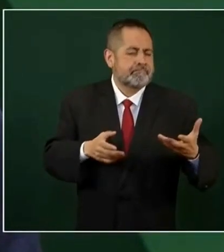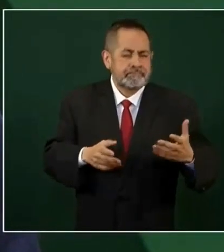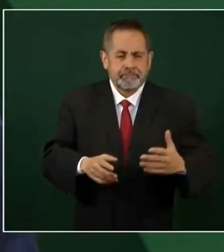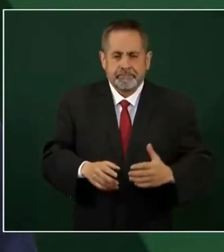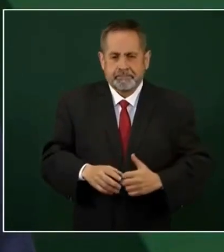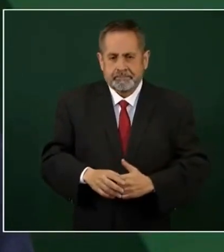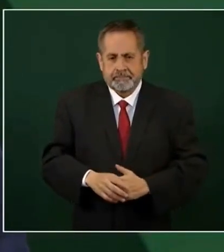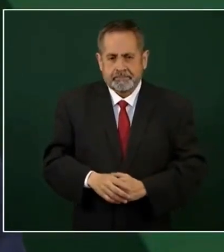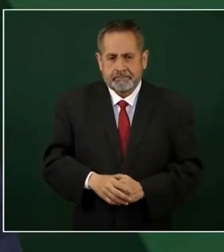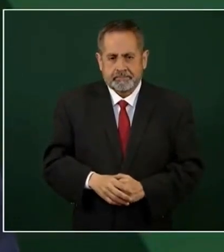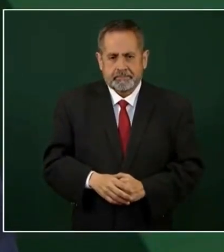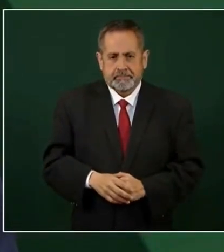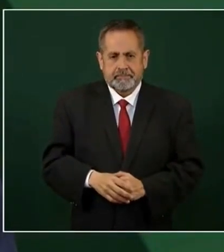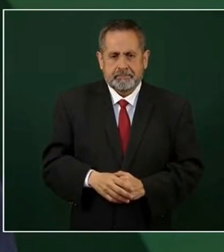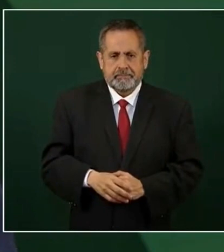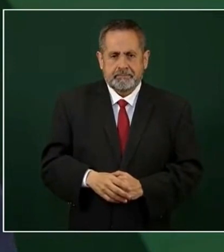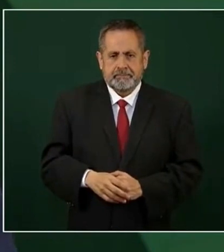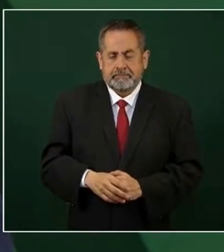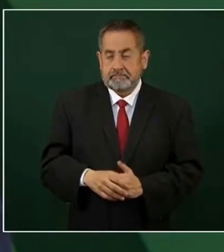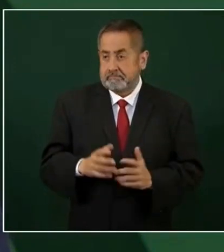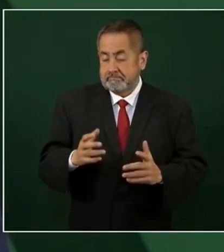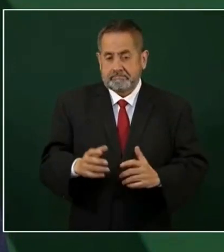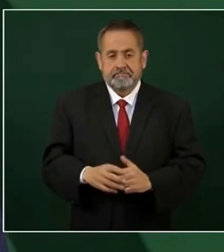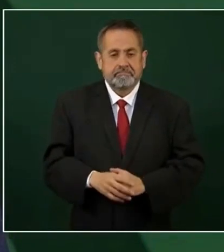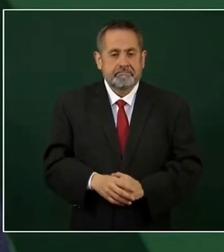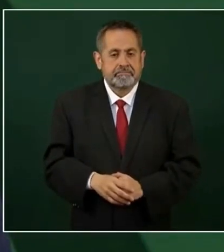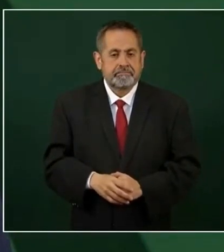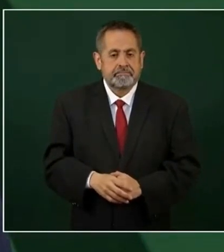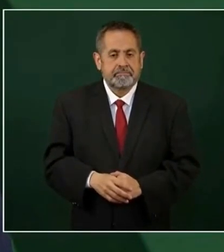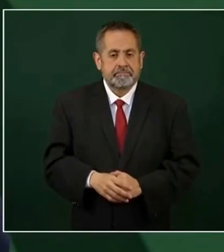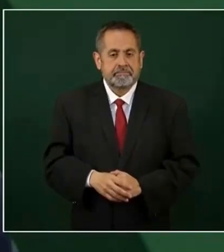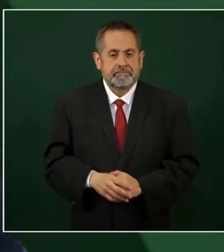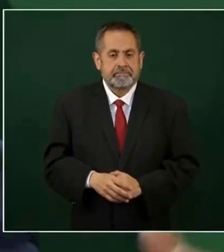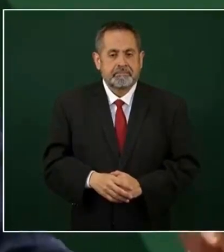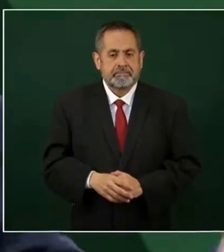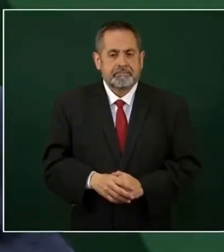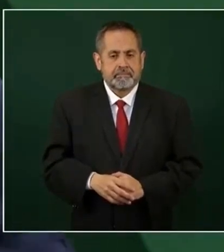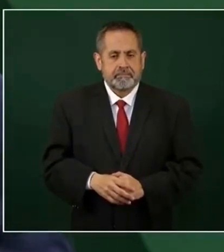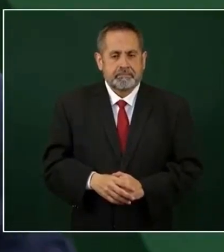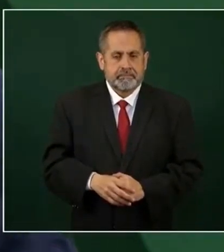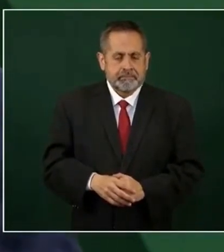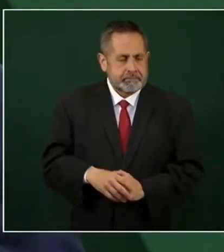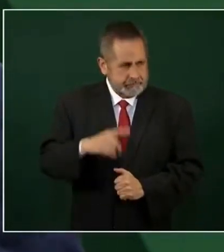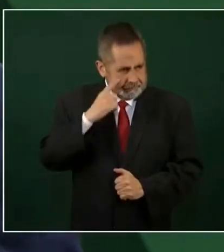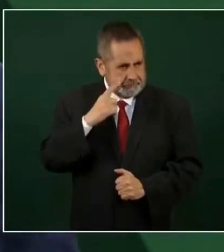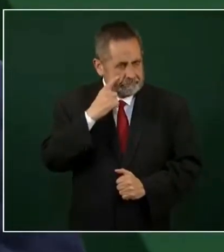ahora sí que buscar pues